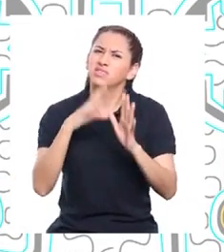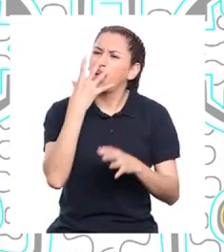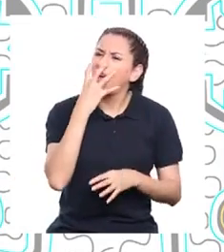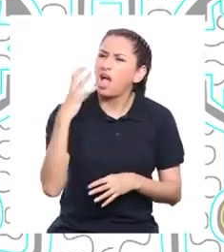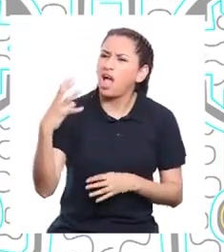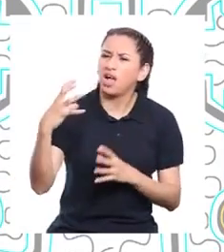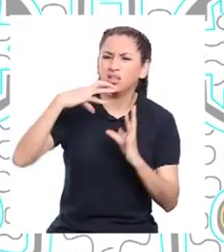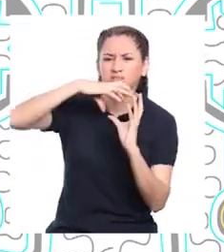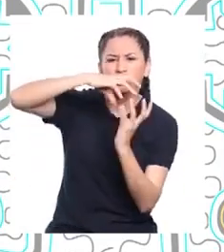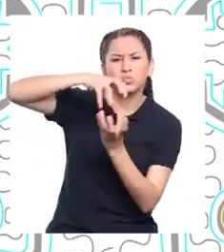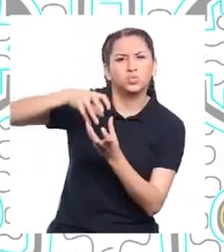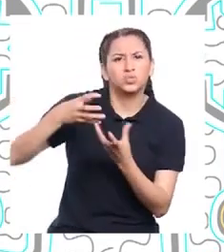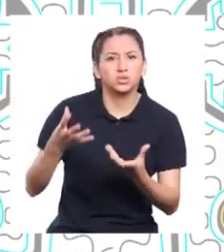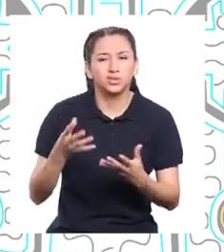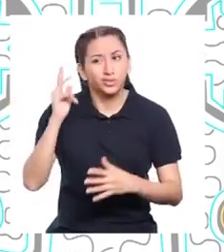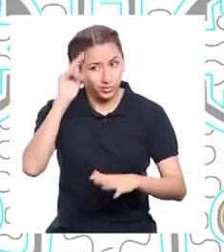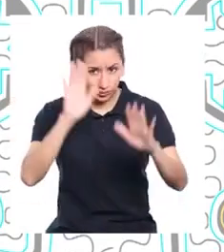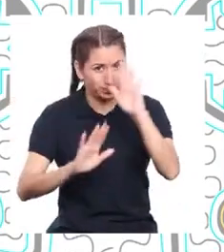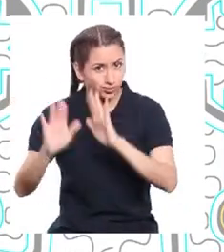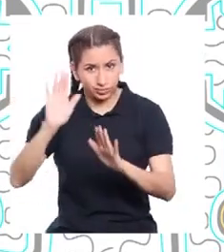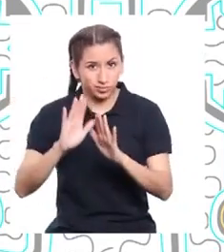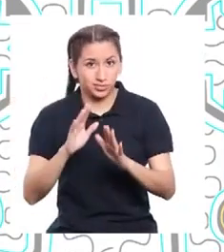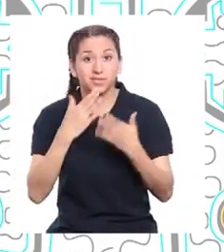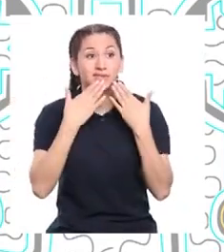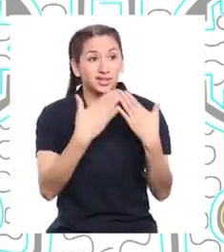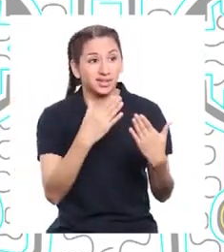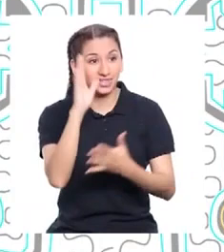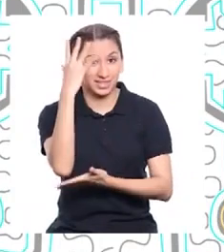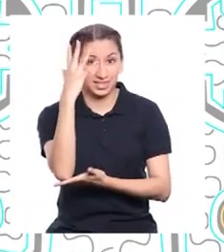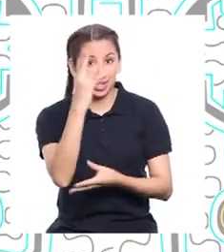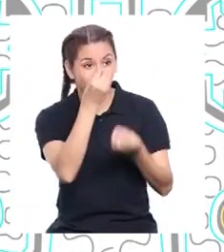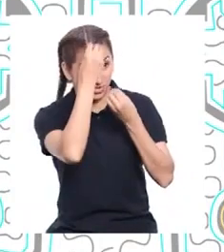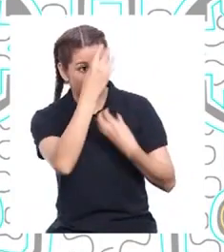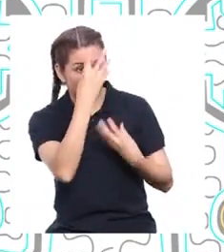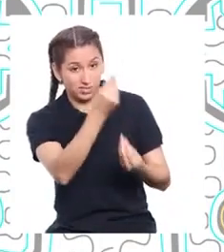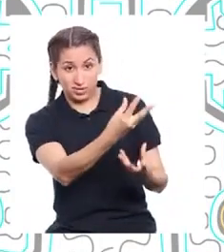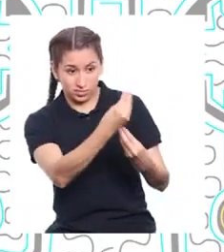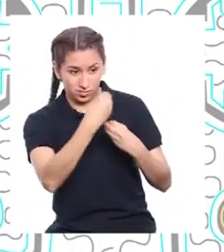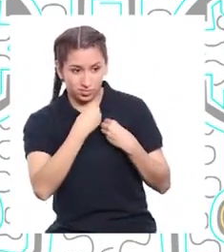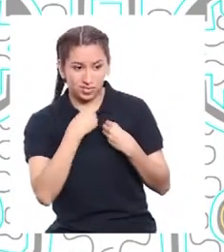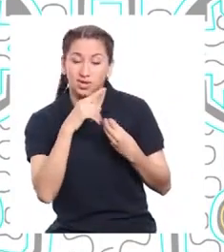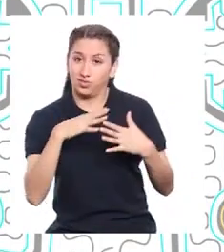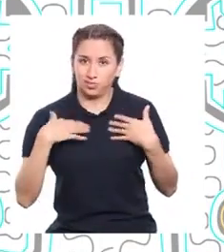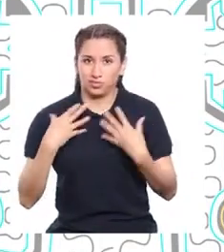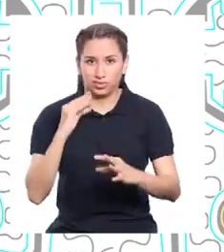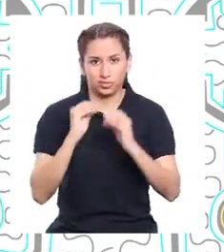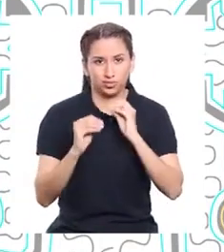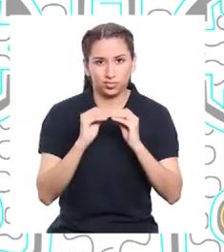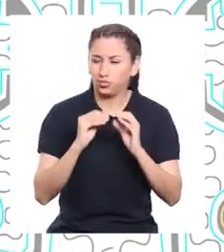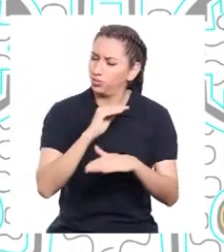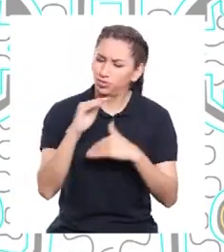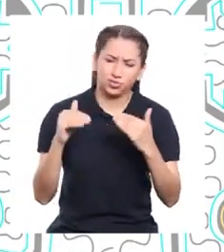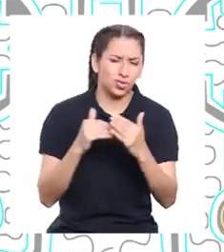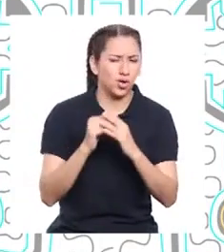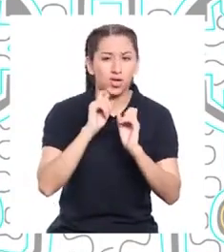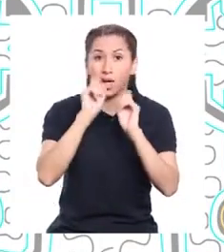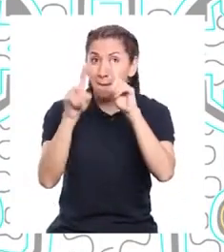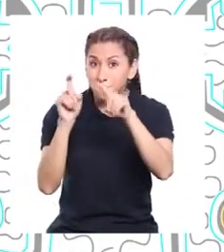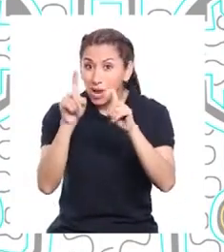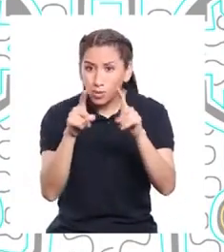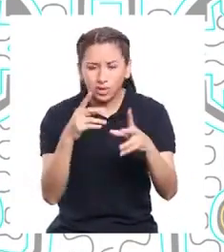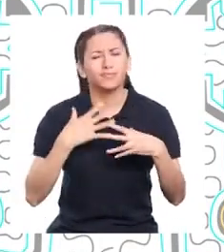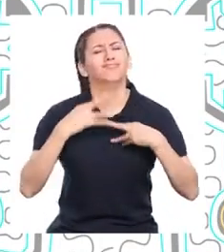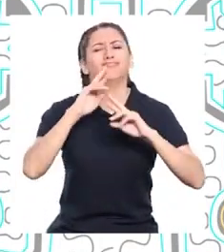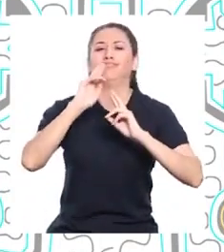global? No se preocupen chicos, que gracias a nuestro árbol de la información, vamos a poder resolver todas nuestras preguntas